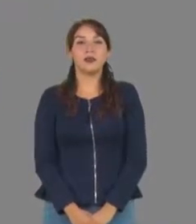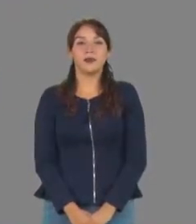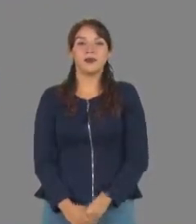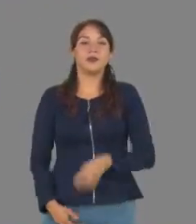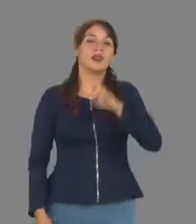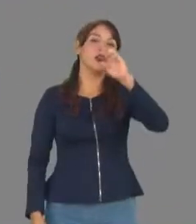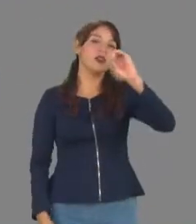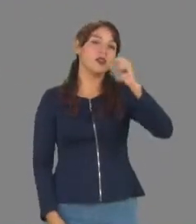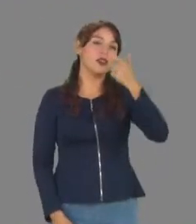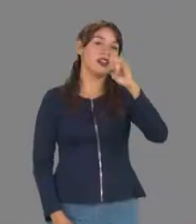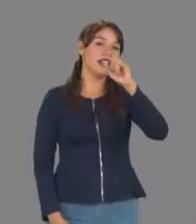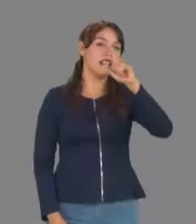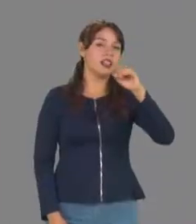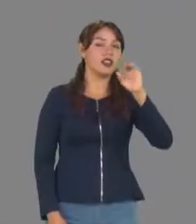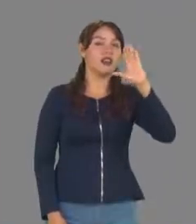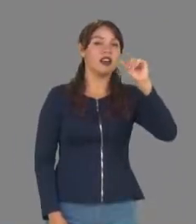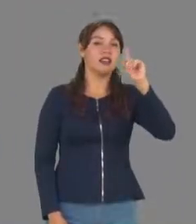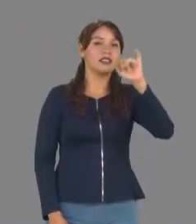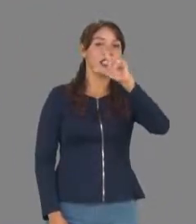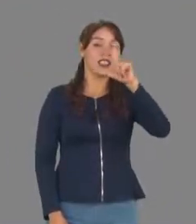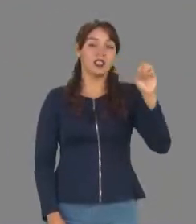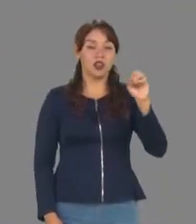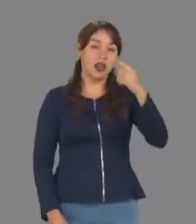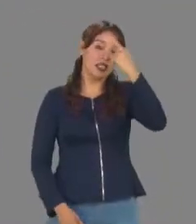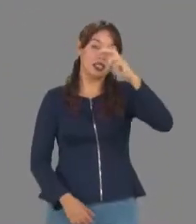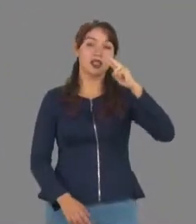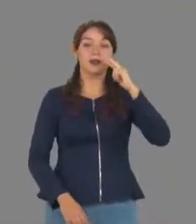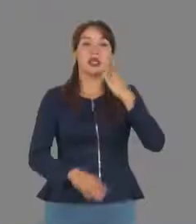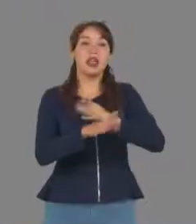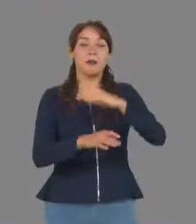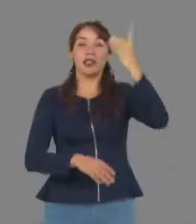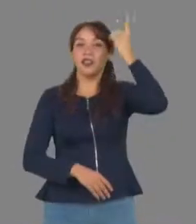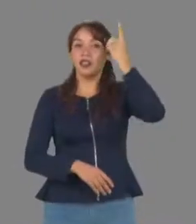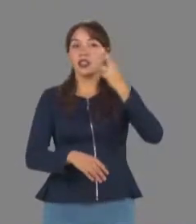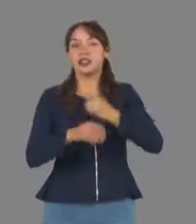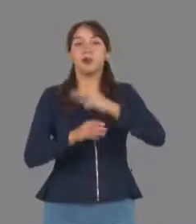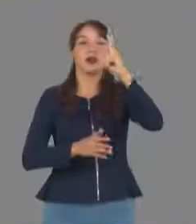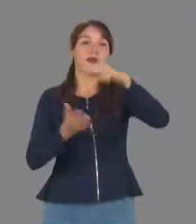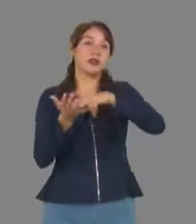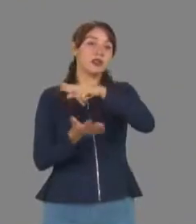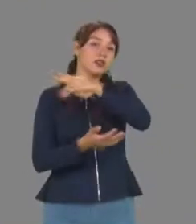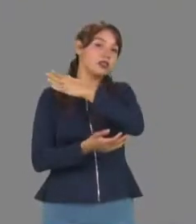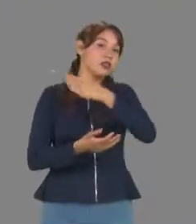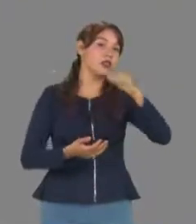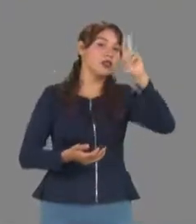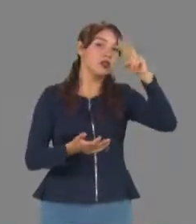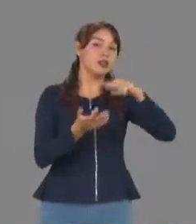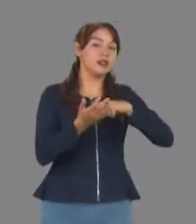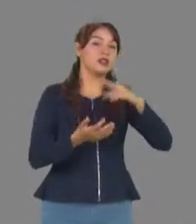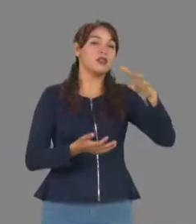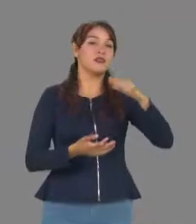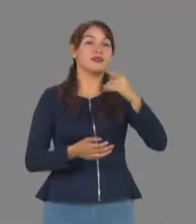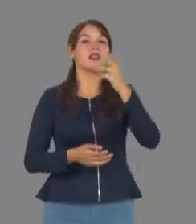Rogelio Castillo Guayet toma protesta como director para el periodo 2018-2022 de la UAMC.